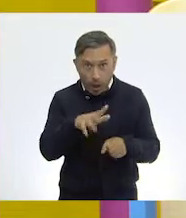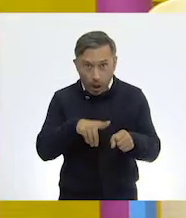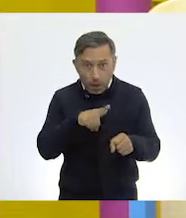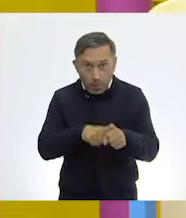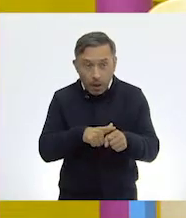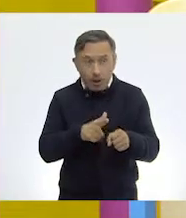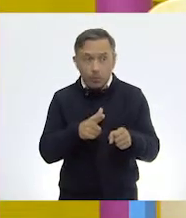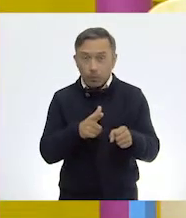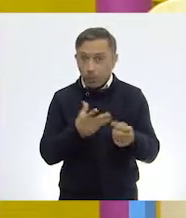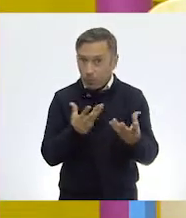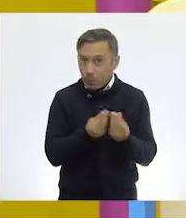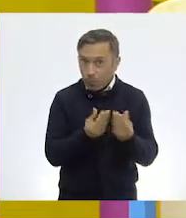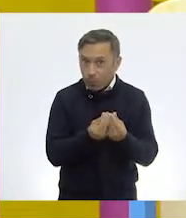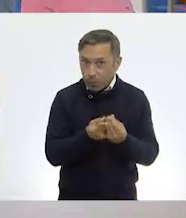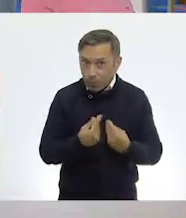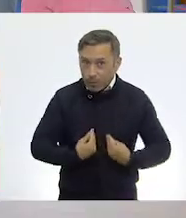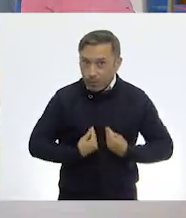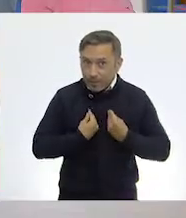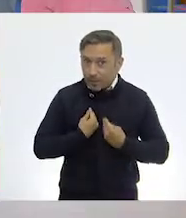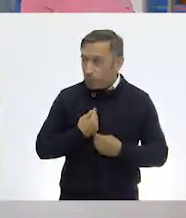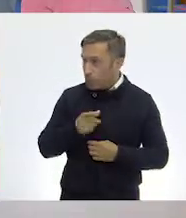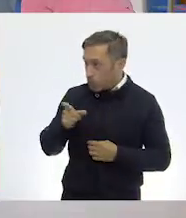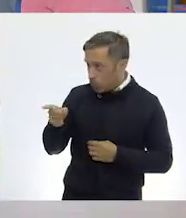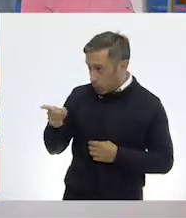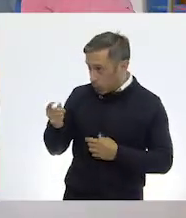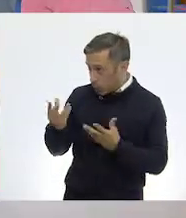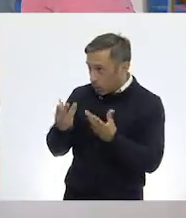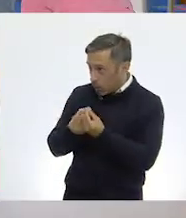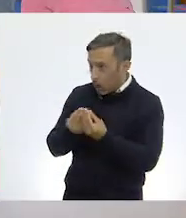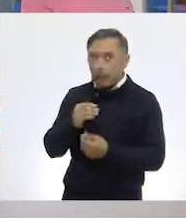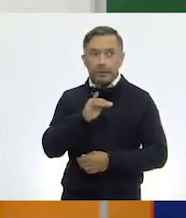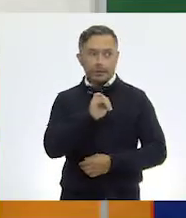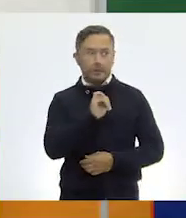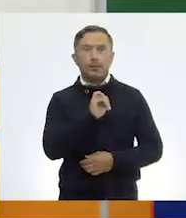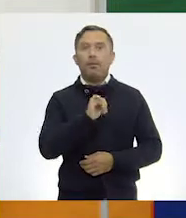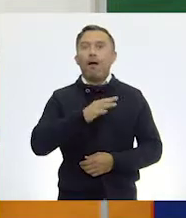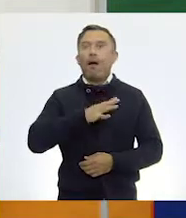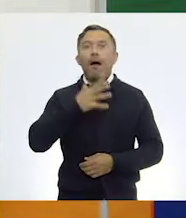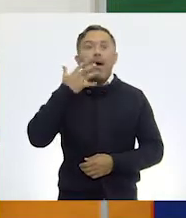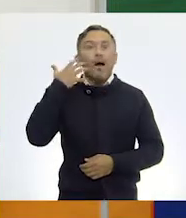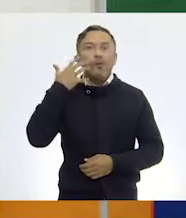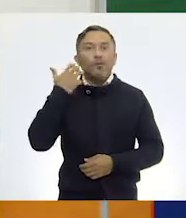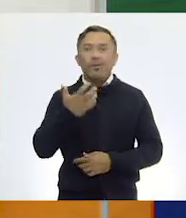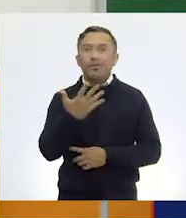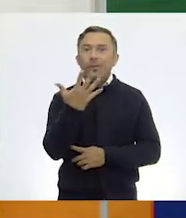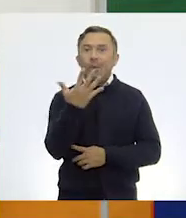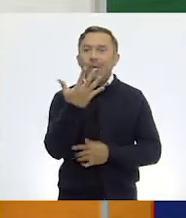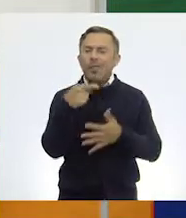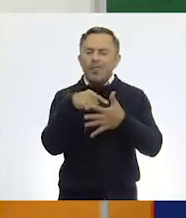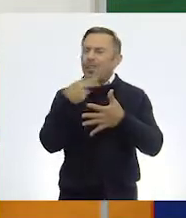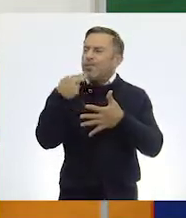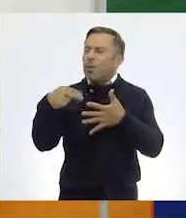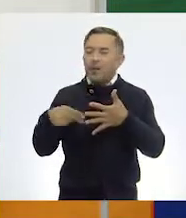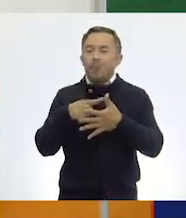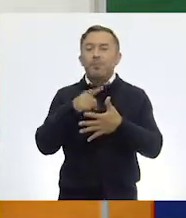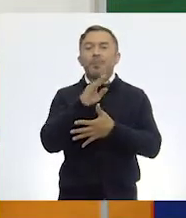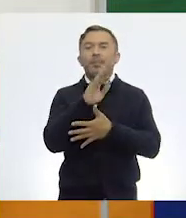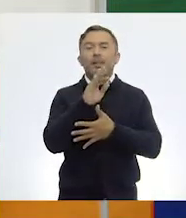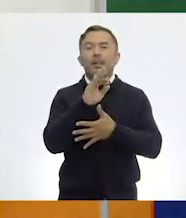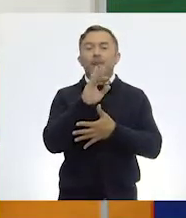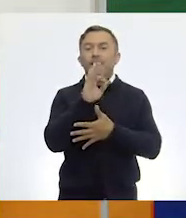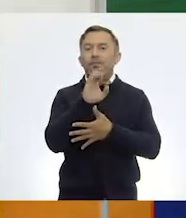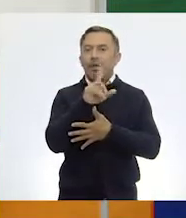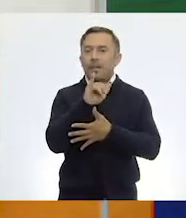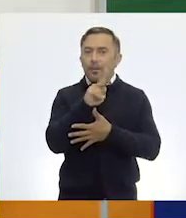Tú, Ale, ¿convives con animales? Sí, yo tengo cinco gatos. ¿Cómo se llaman tus gatitos? Cuéntanos. Se llaman Felipe,